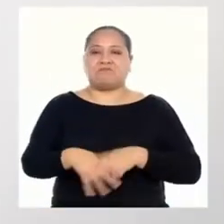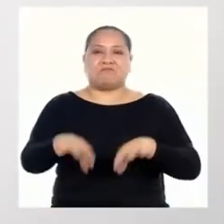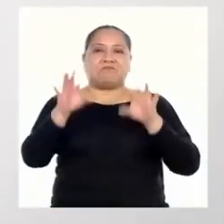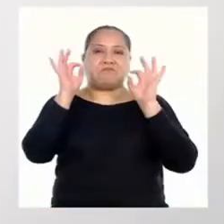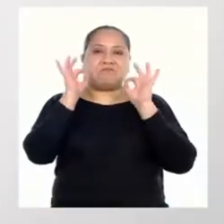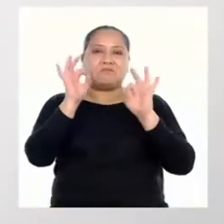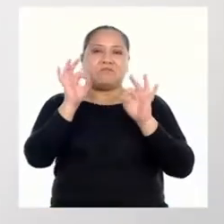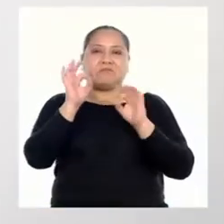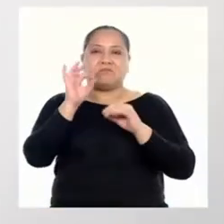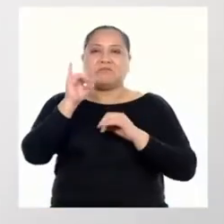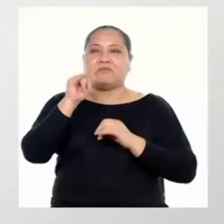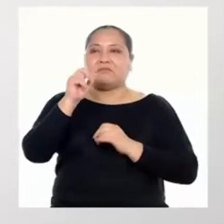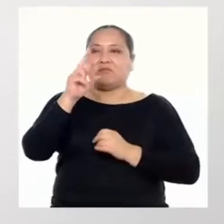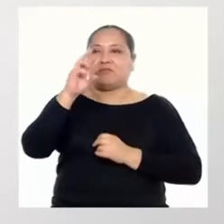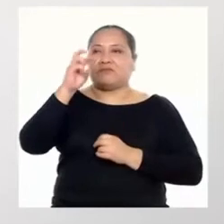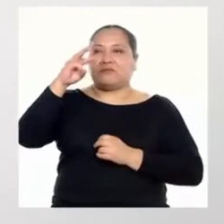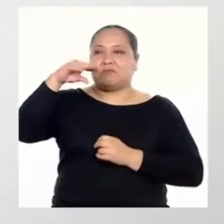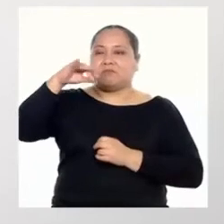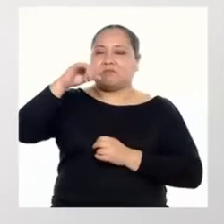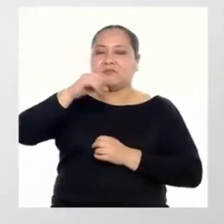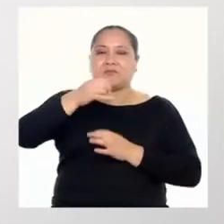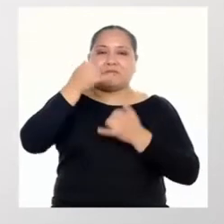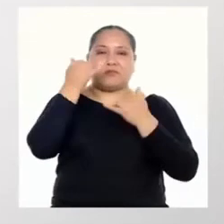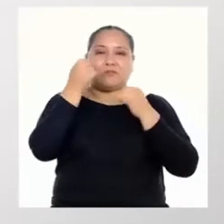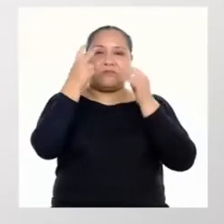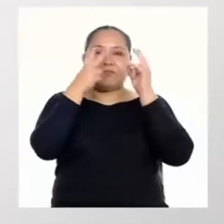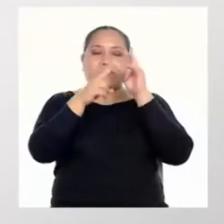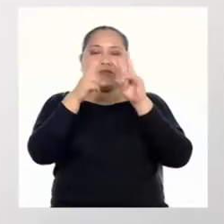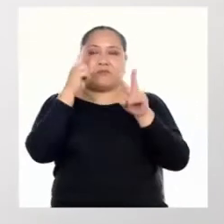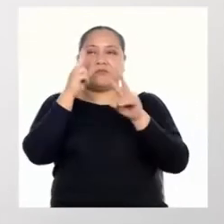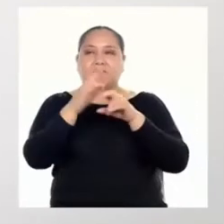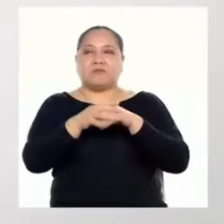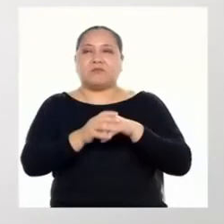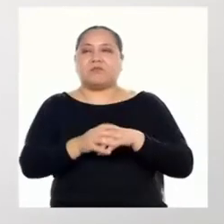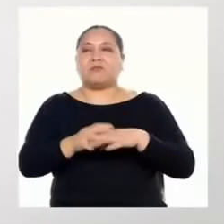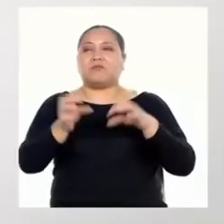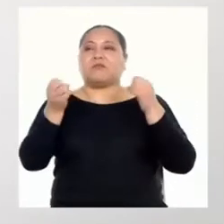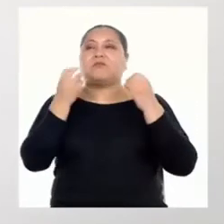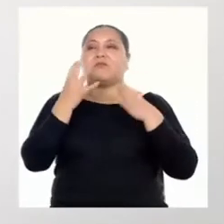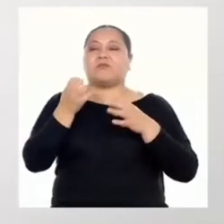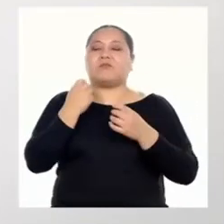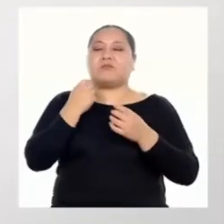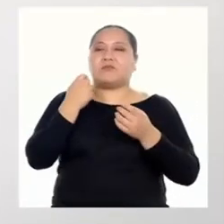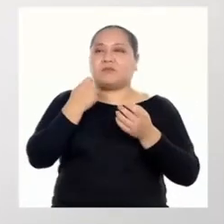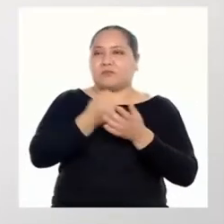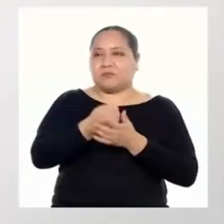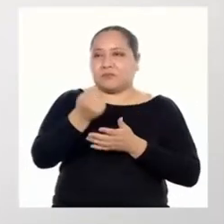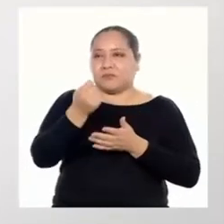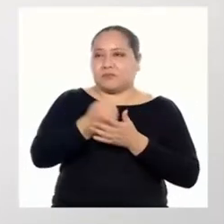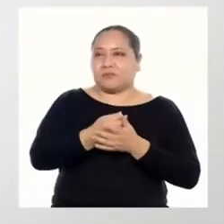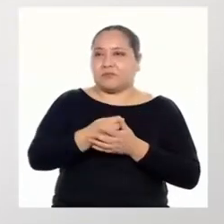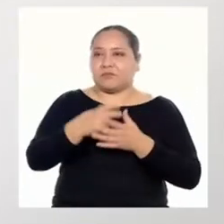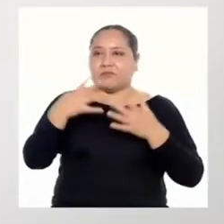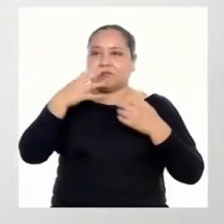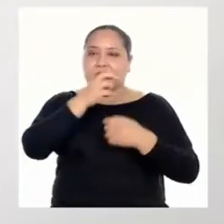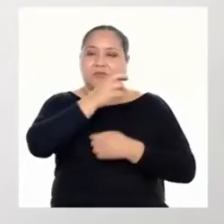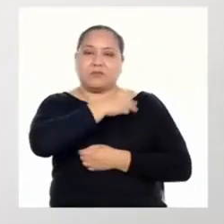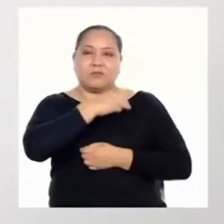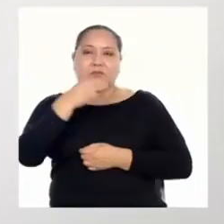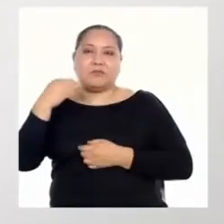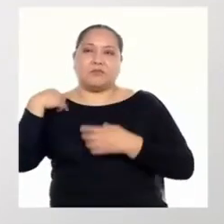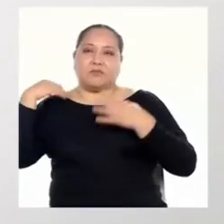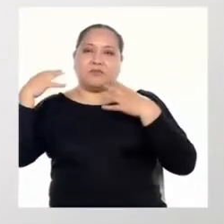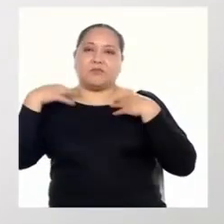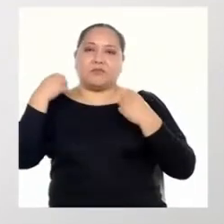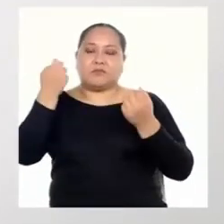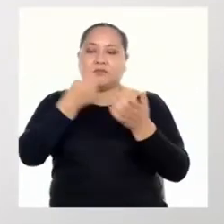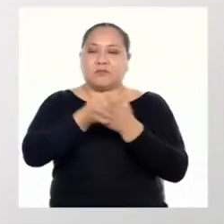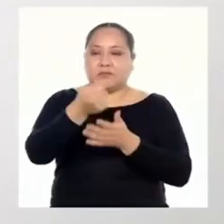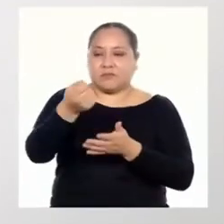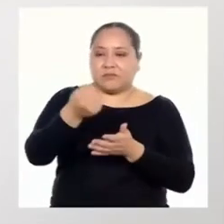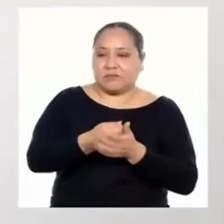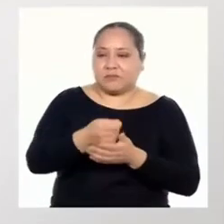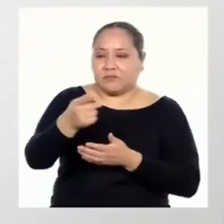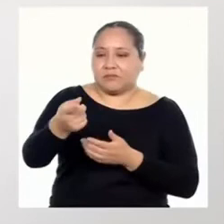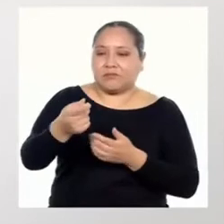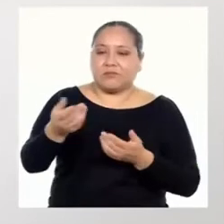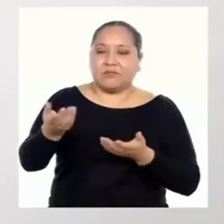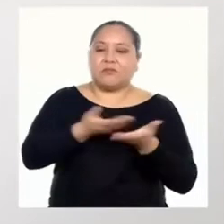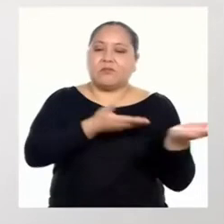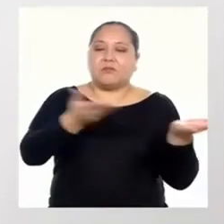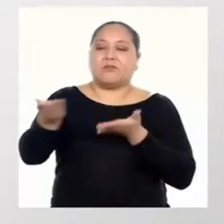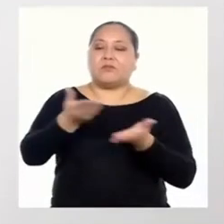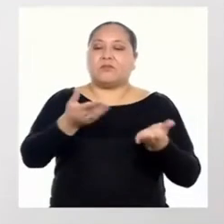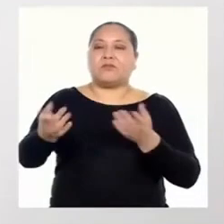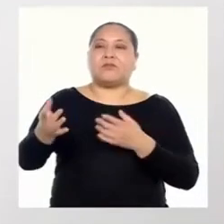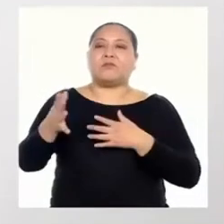Excelente, Yeremis. Ahora determinemos la cantidad invertida por el Ministerio de Salud al abastecimiento de oxígeno medicinal.